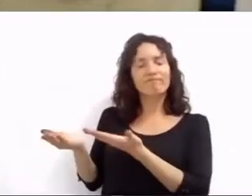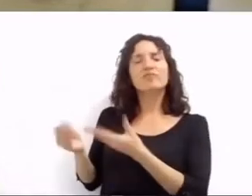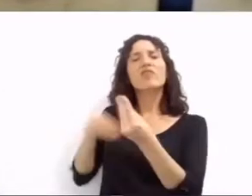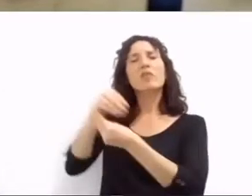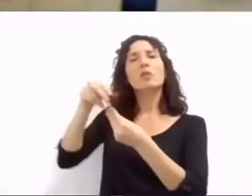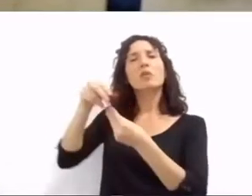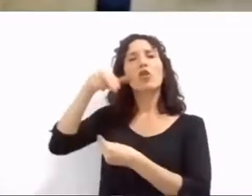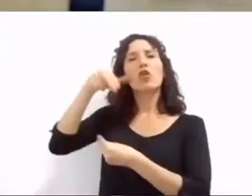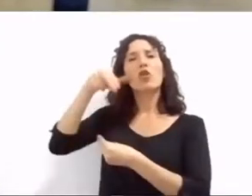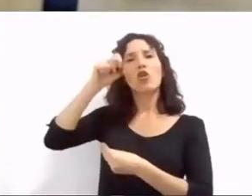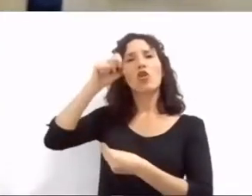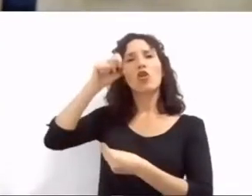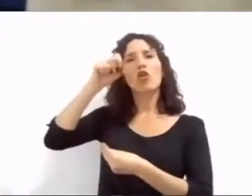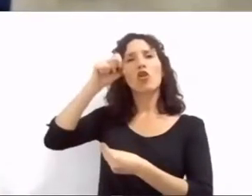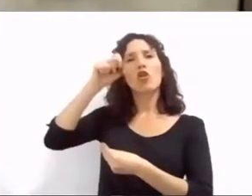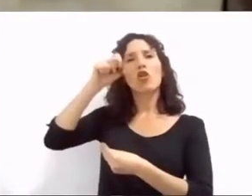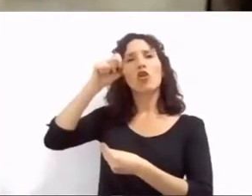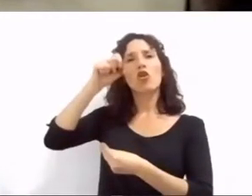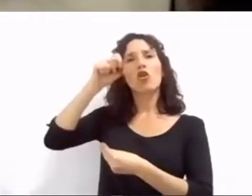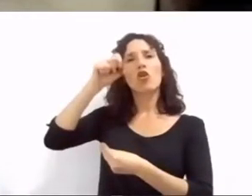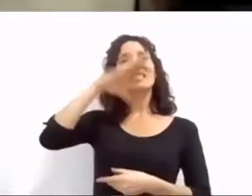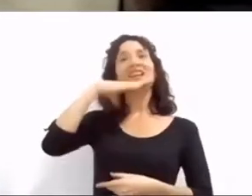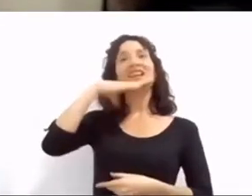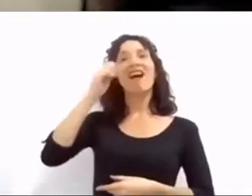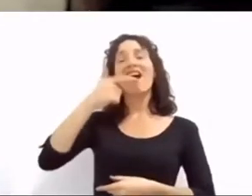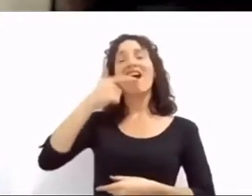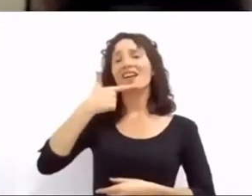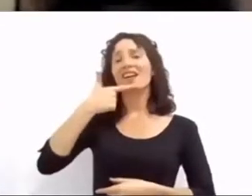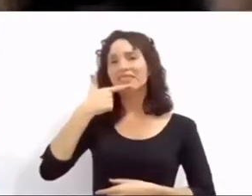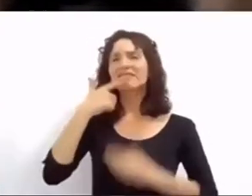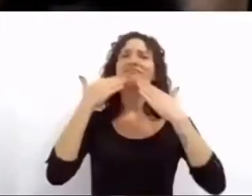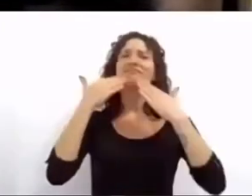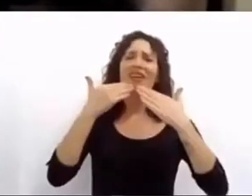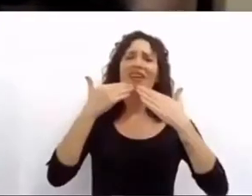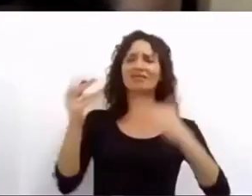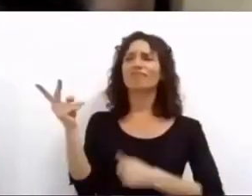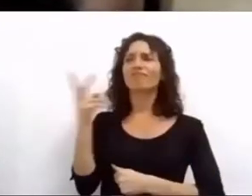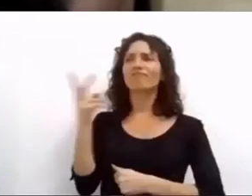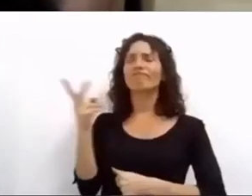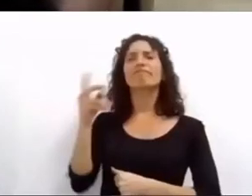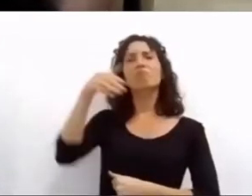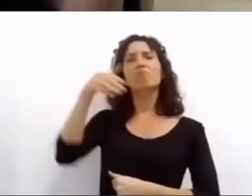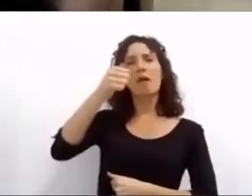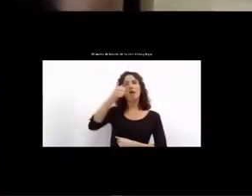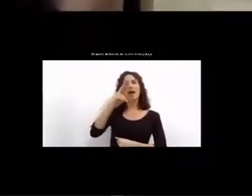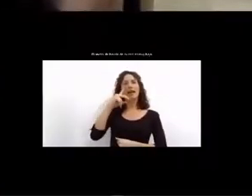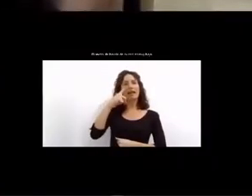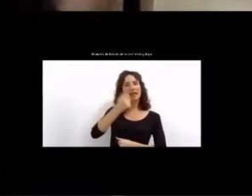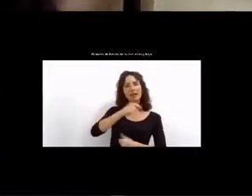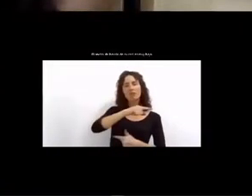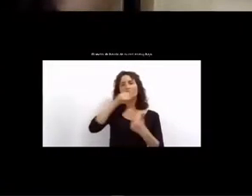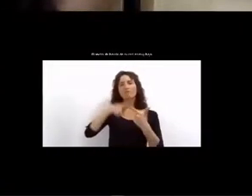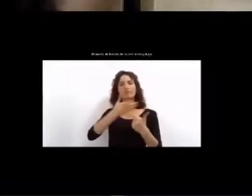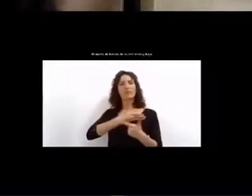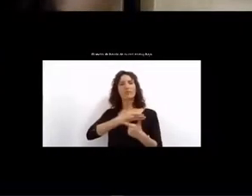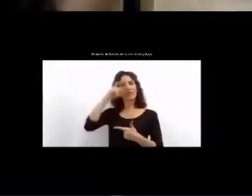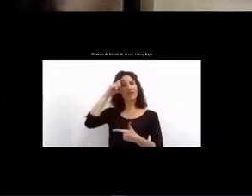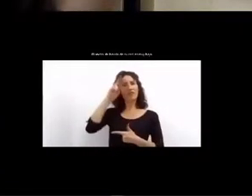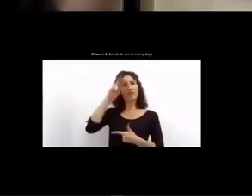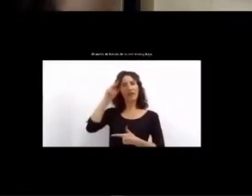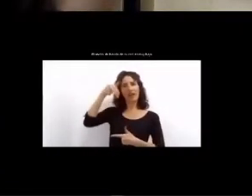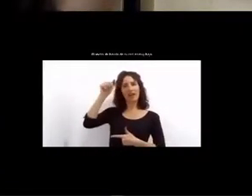y la madre del Oso Cejas, Ana María y Fernando, gracias por enseñarnos el valor de pelear día a día por